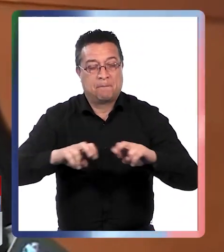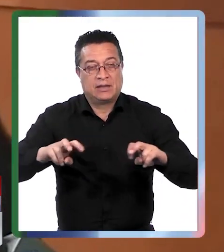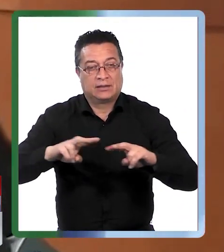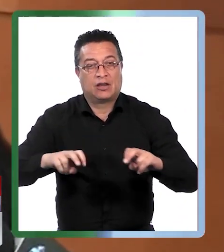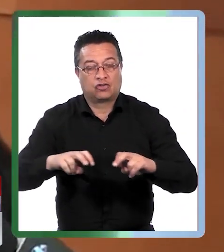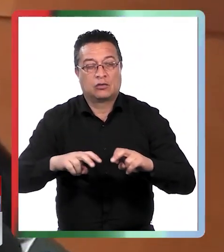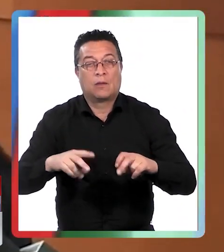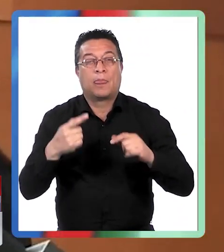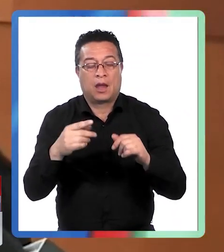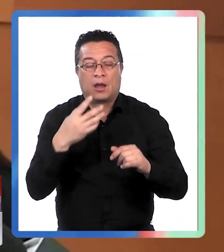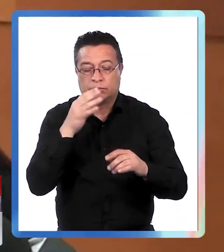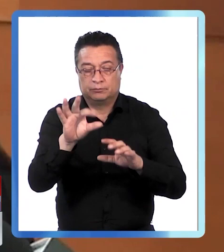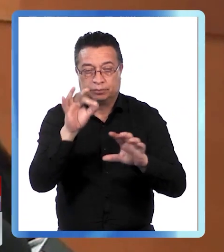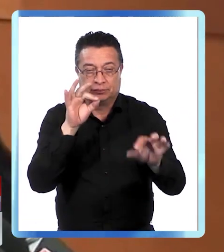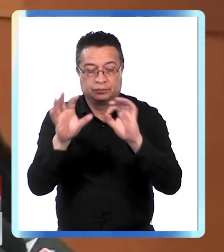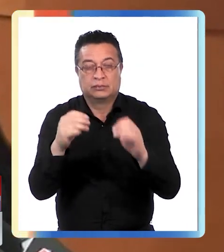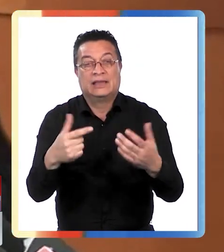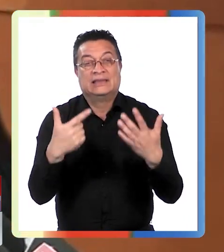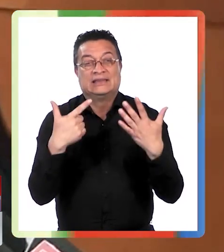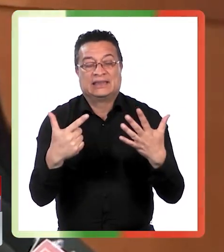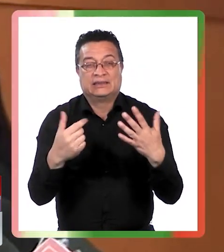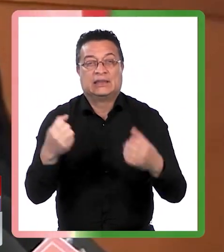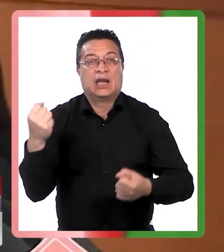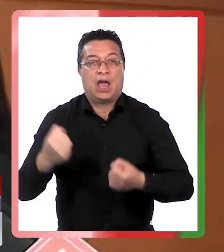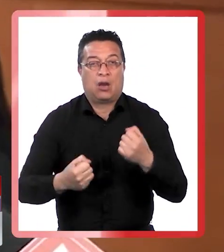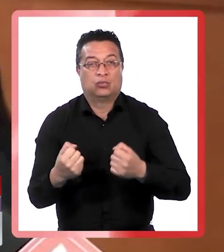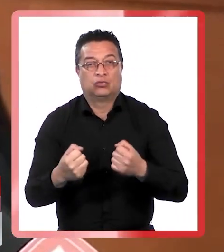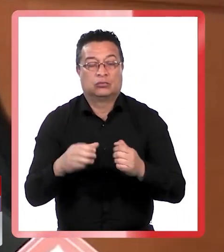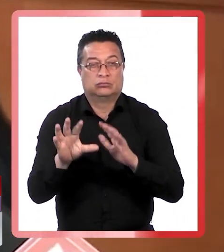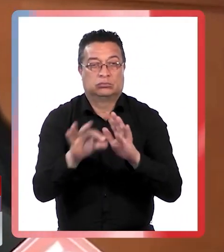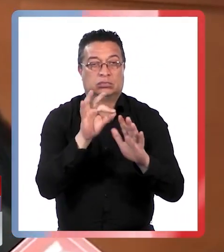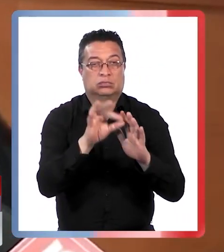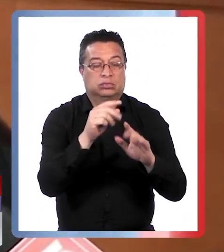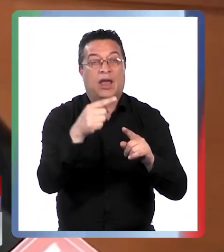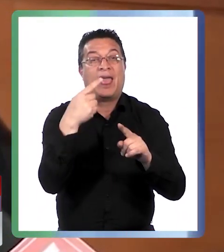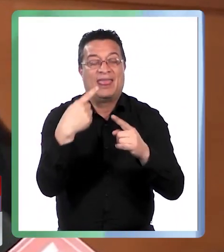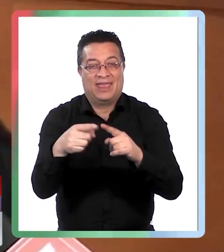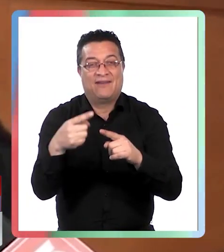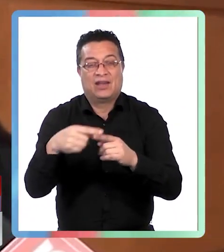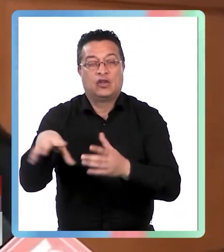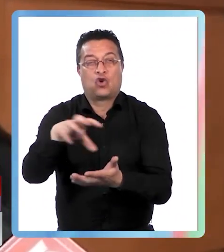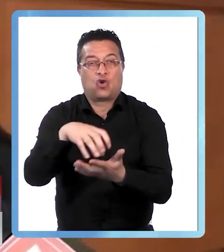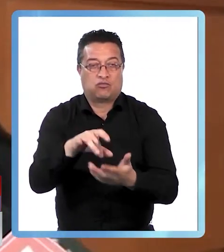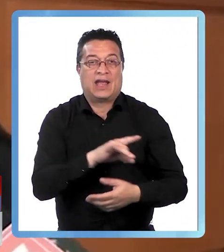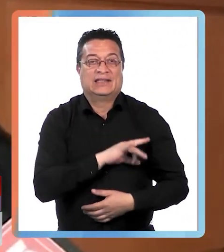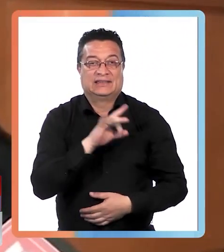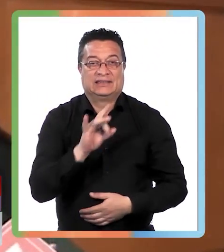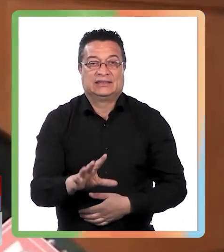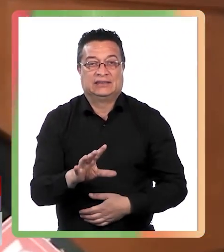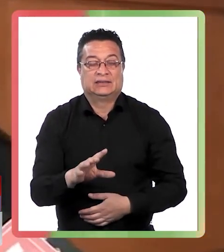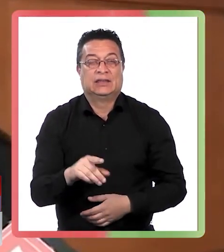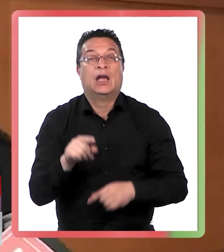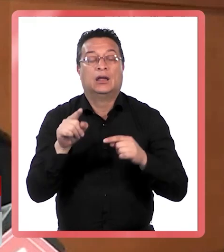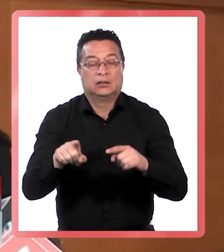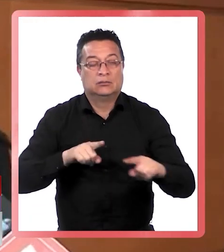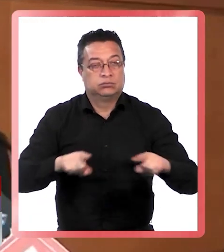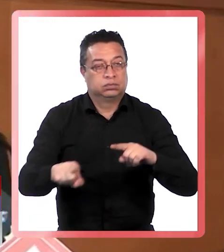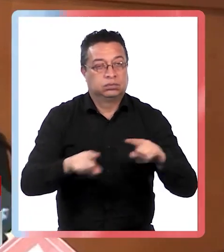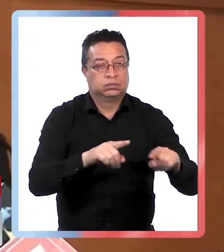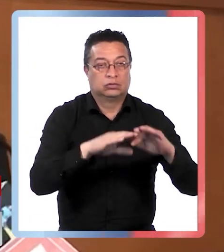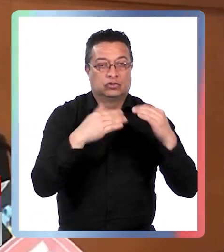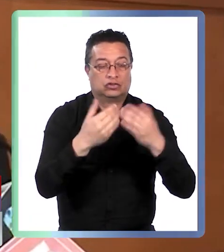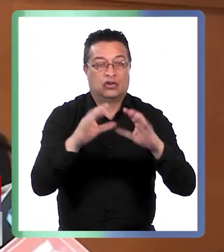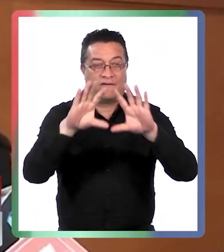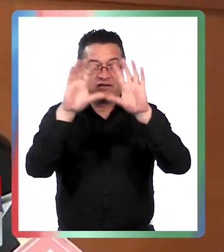investigaciones logrando ubicar a siete vehículos en diferentes comunas de Chile por lo que se